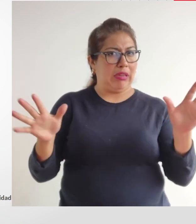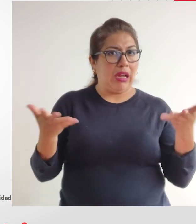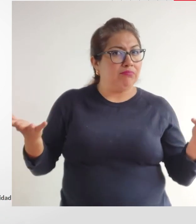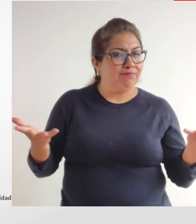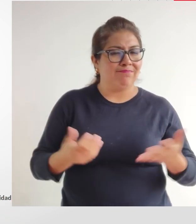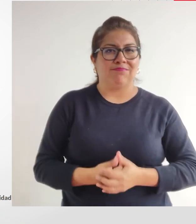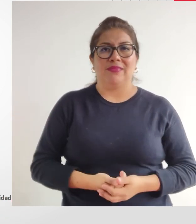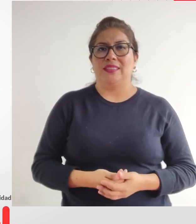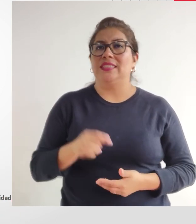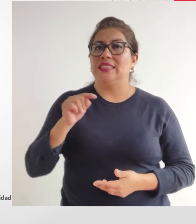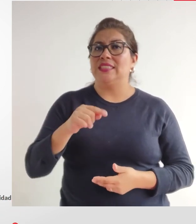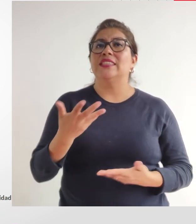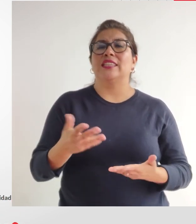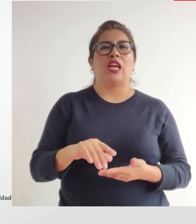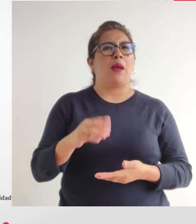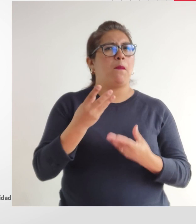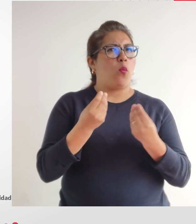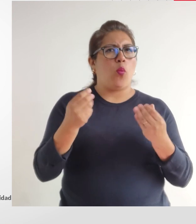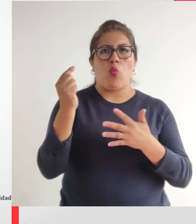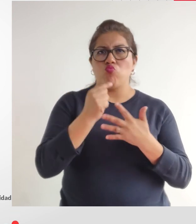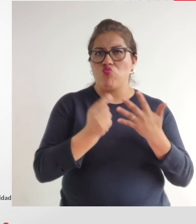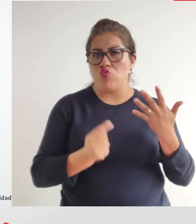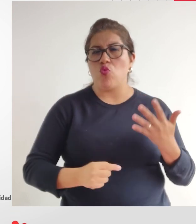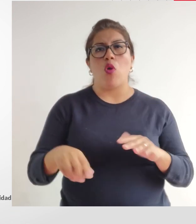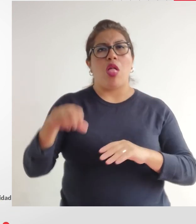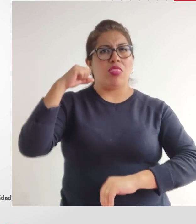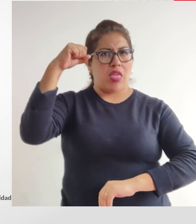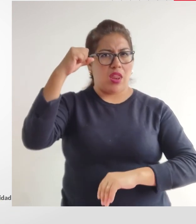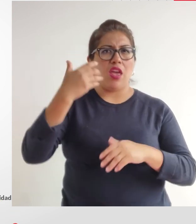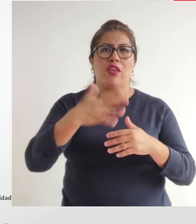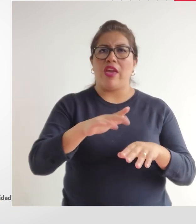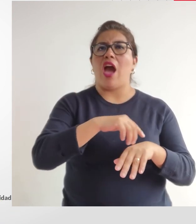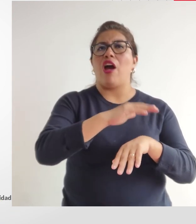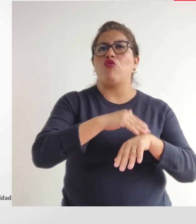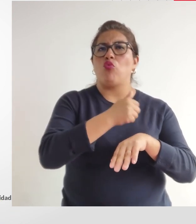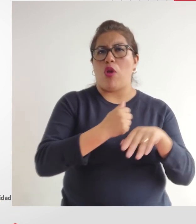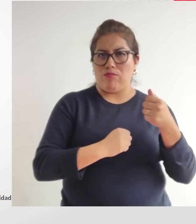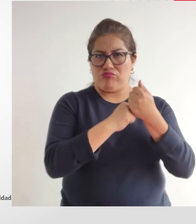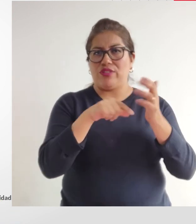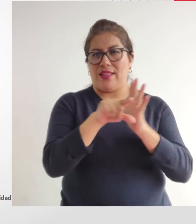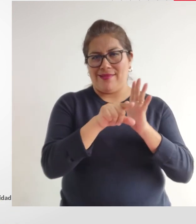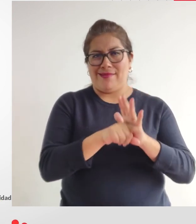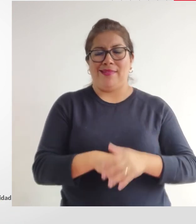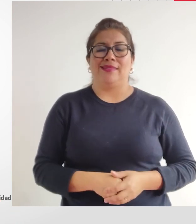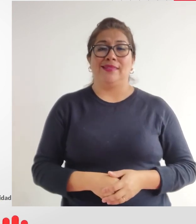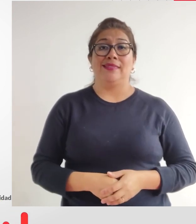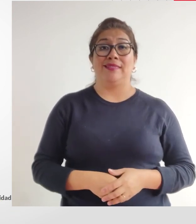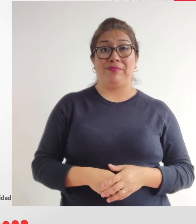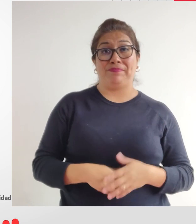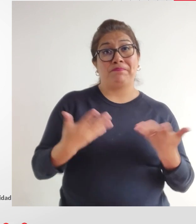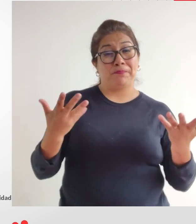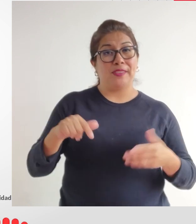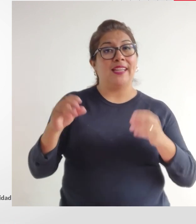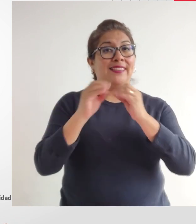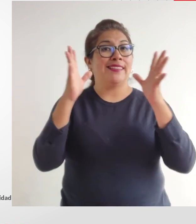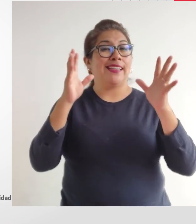ni al agua. Esto es puro derechos fundamentales. Así es, Enrique, y cabe mencionar que el Día Nacional